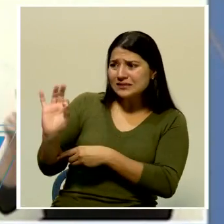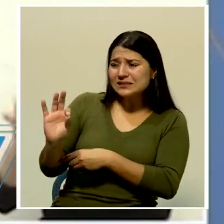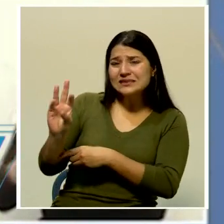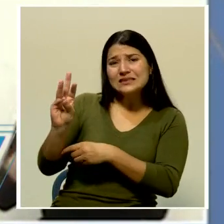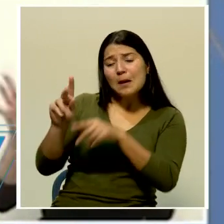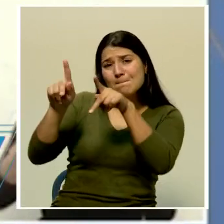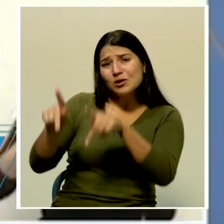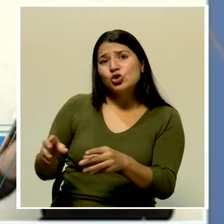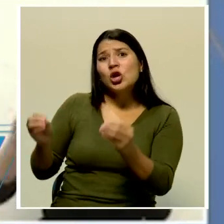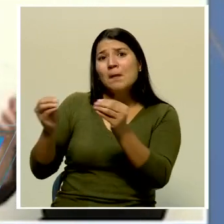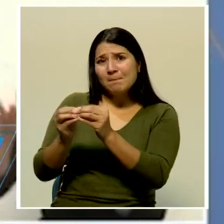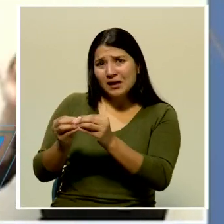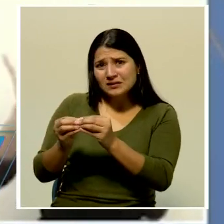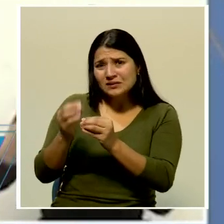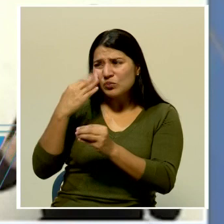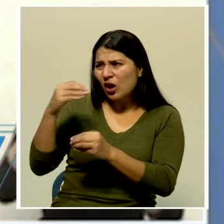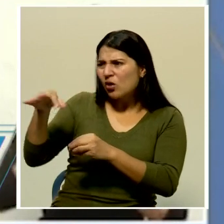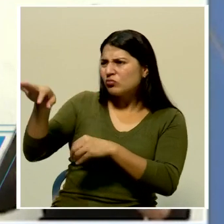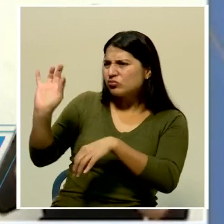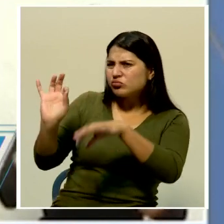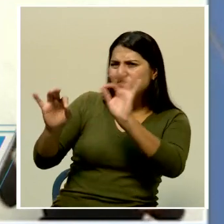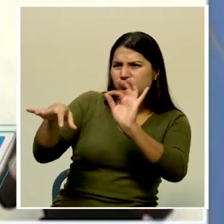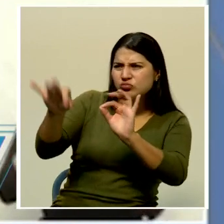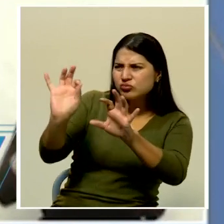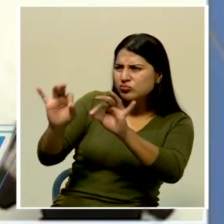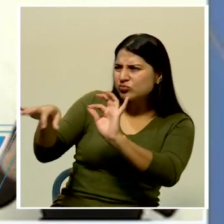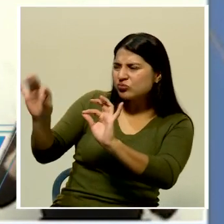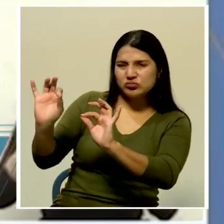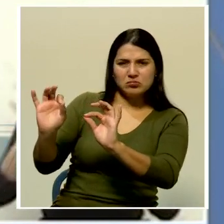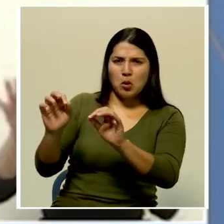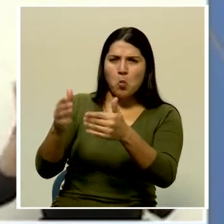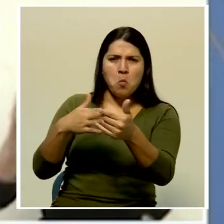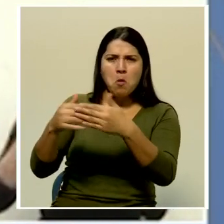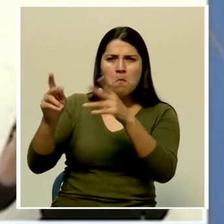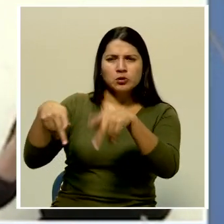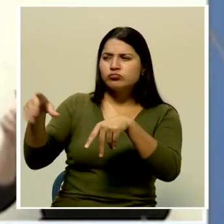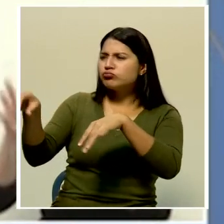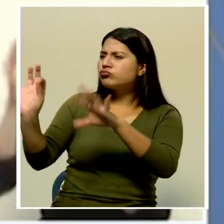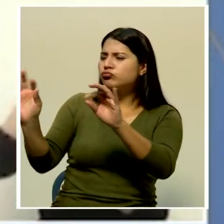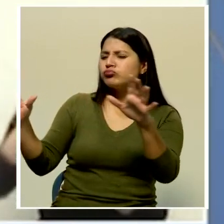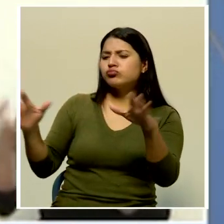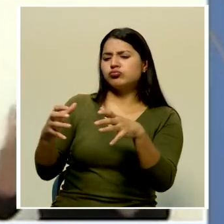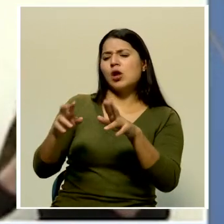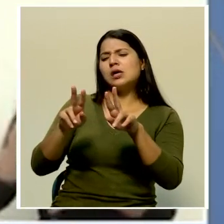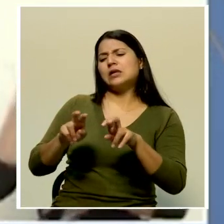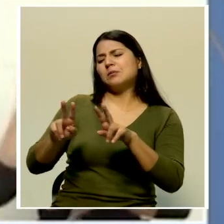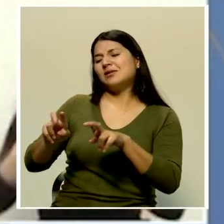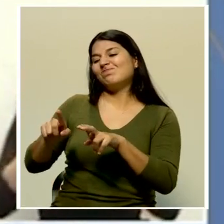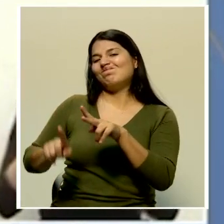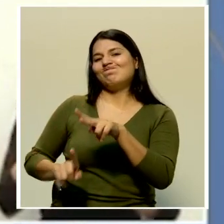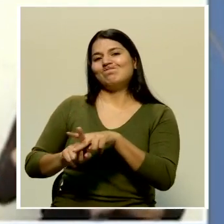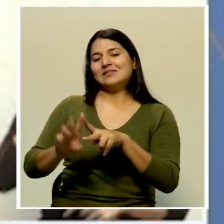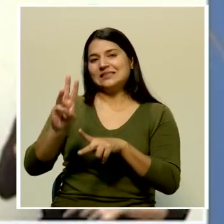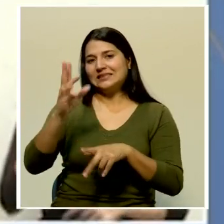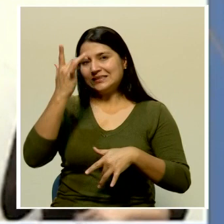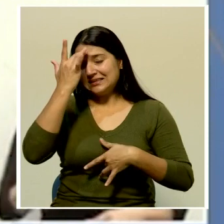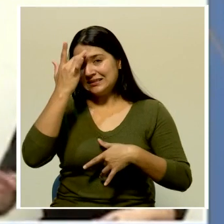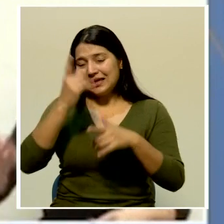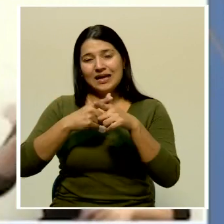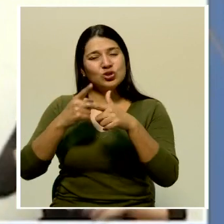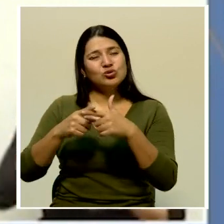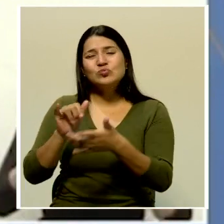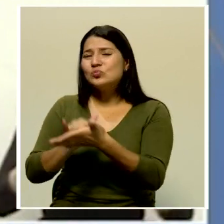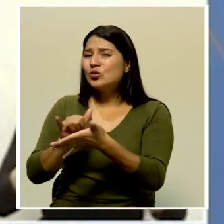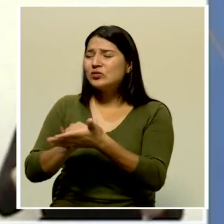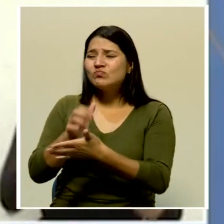a nivel de la vigilancia comunitaria, se está recomendando el uso de mascarilla en toda la población,